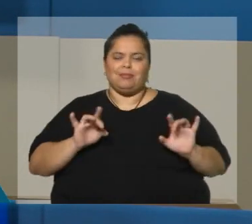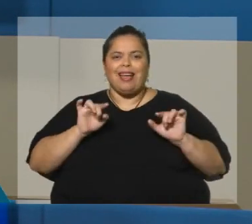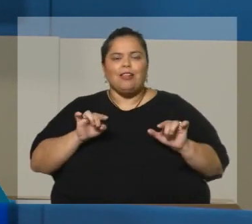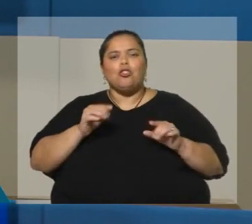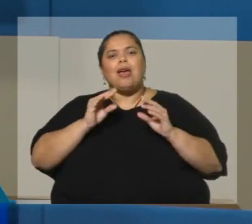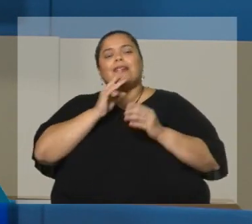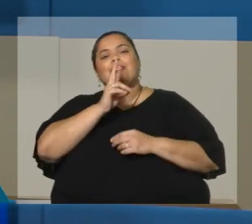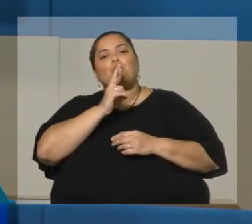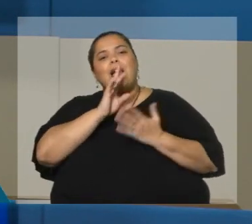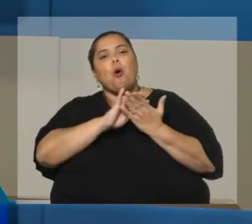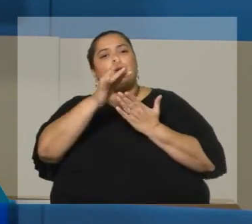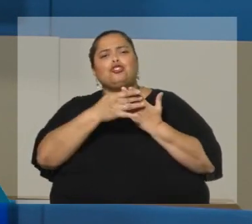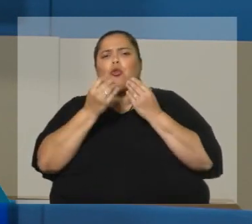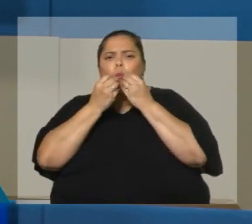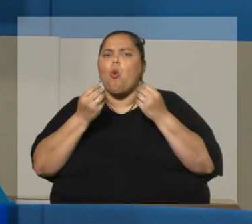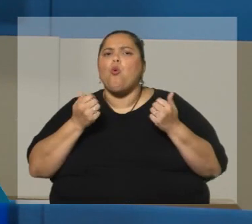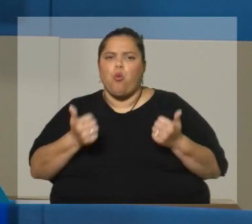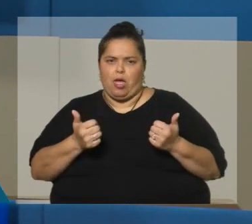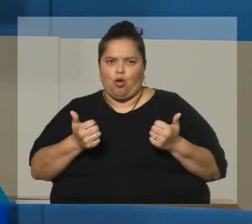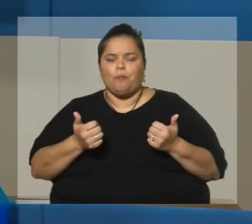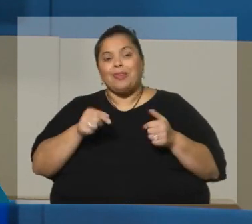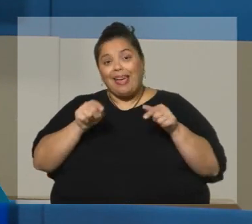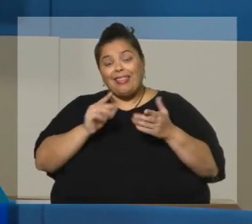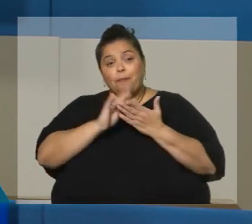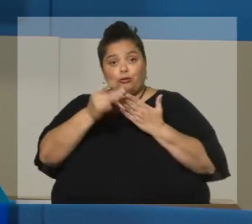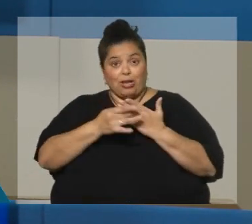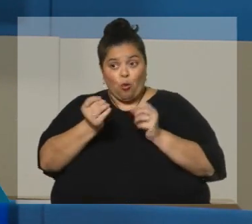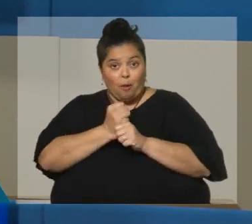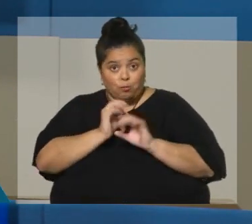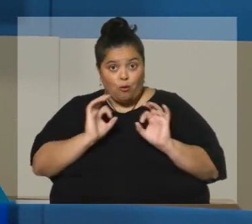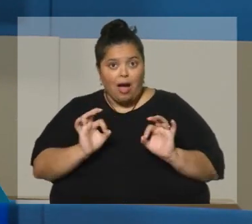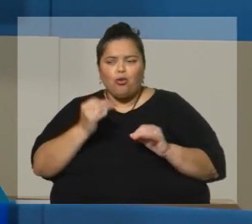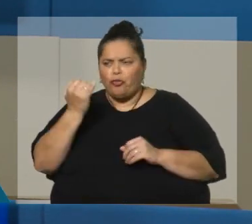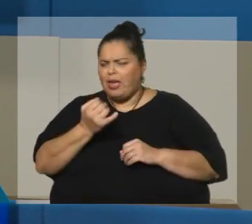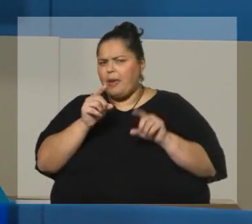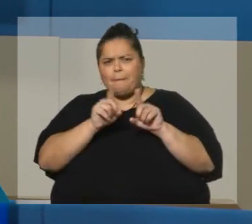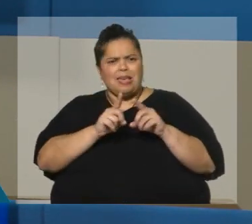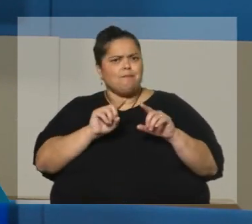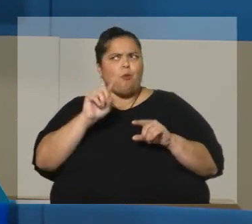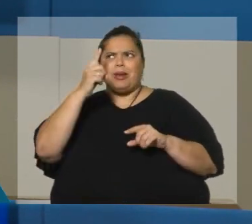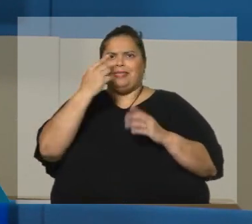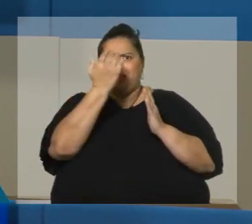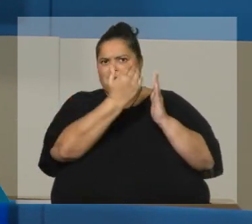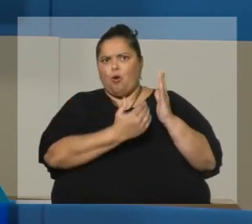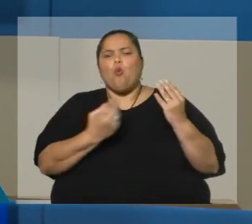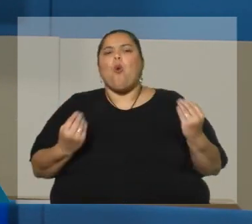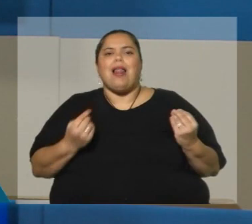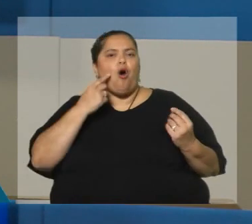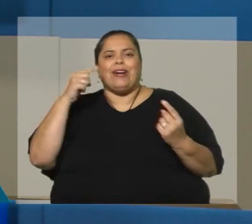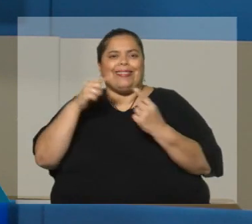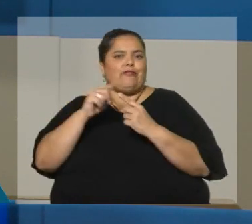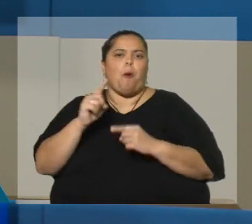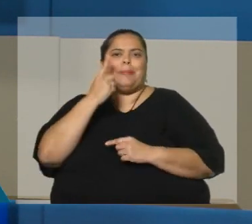atributos que tenía que tener desde un comienzo, que era darle, en primer lugar, sustentabilidad al sistema. Un sistema